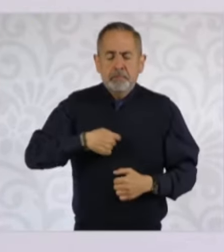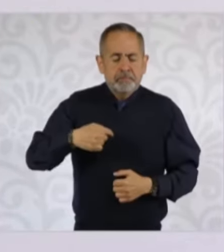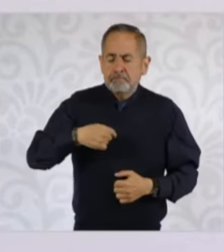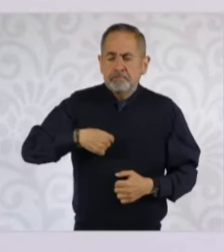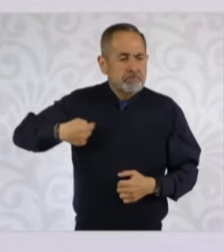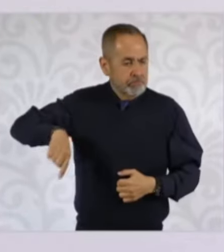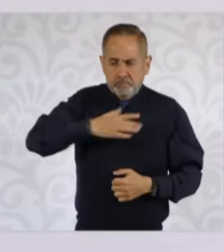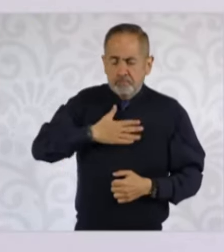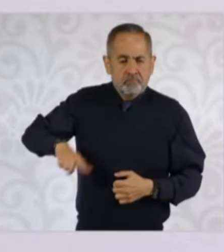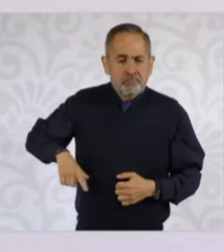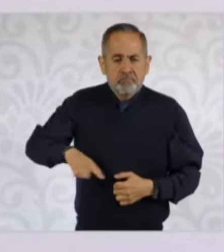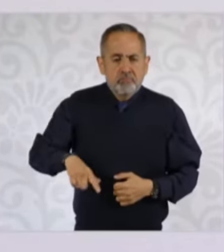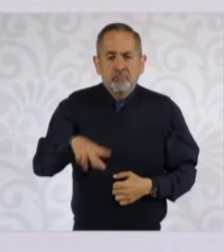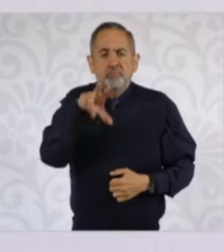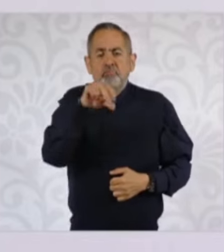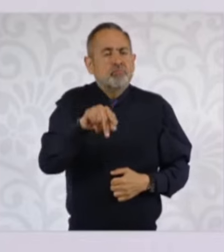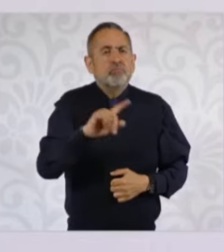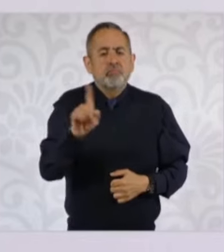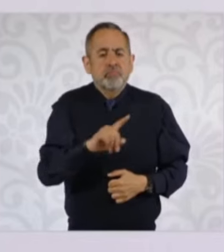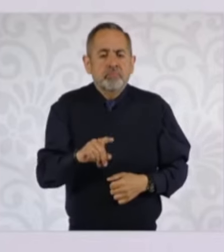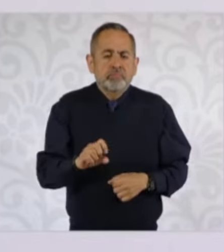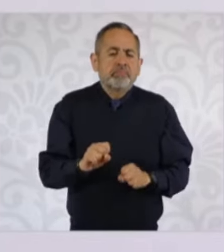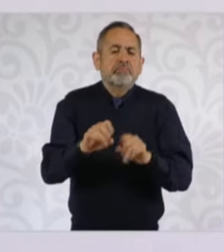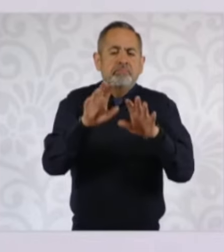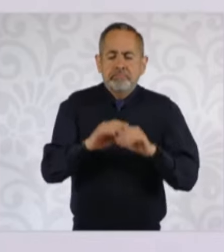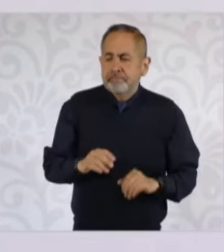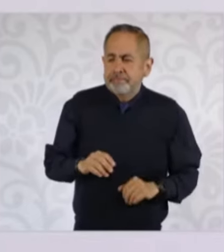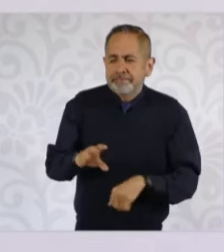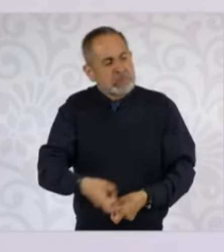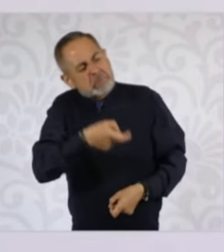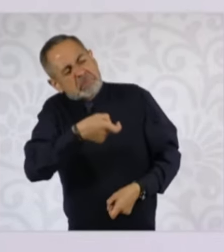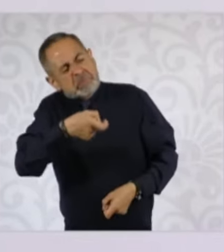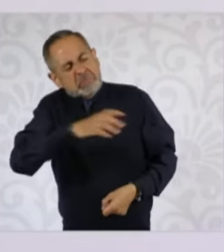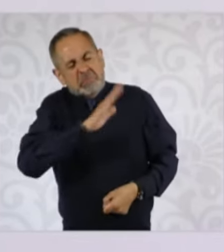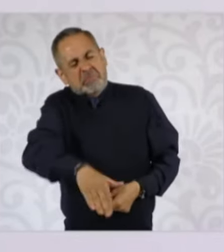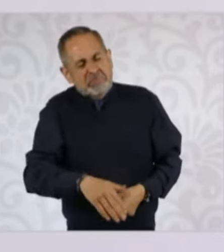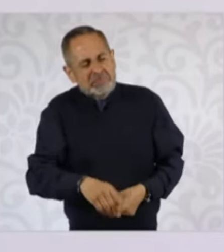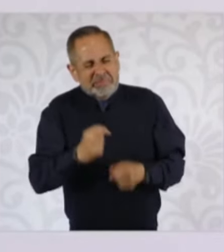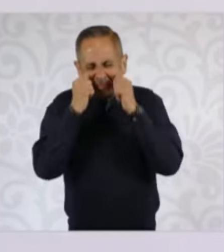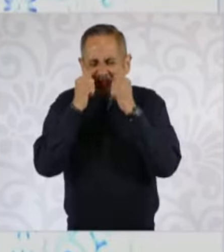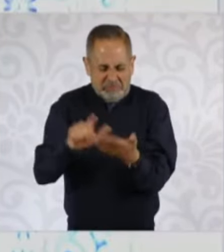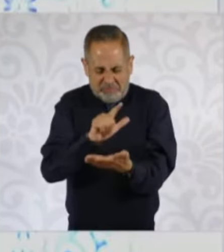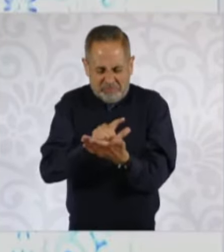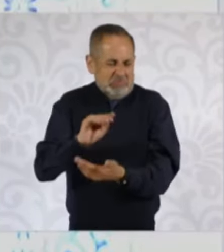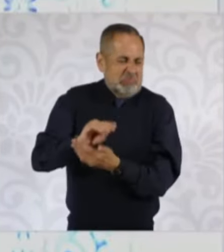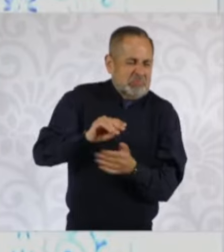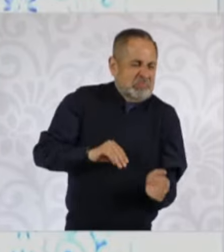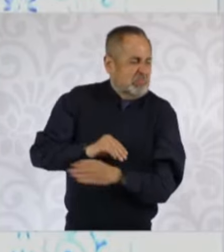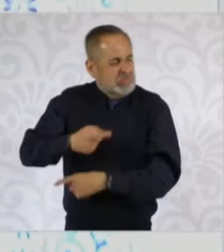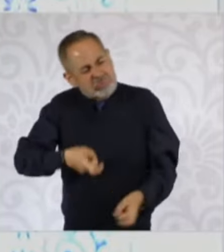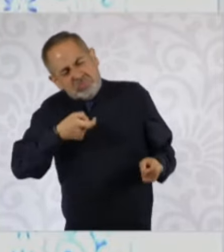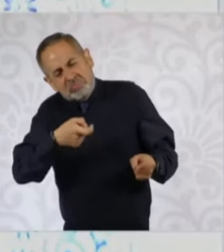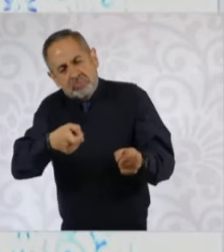a permitir que haya ejecuciones fuera de la ley, eso no. Distinto es en un marco de